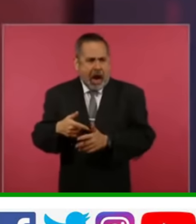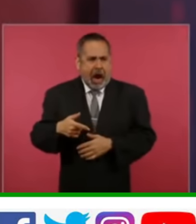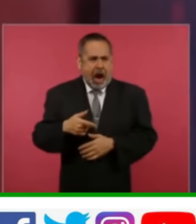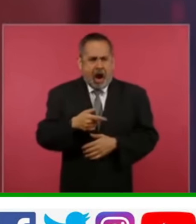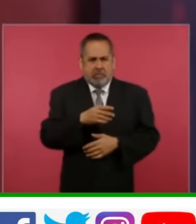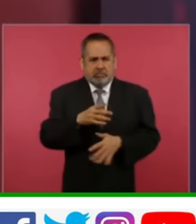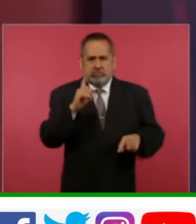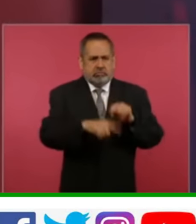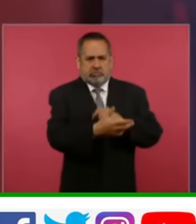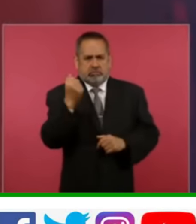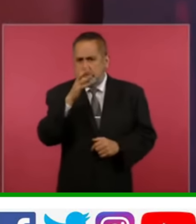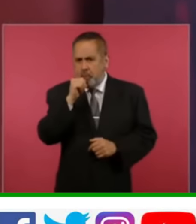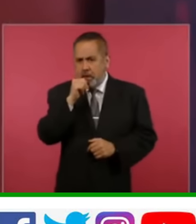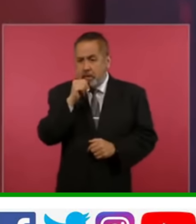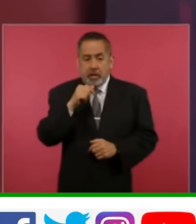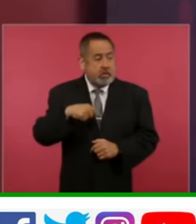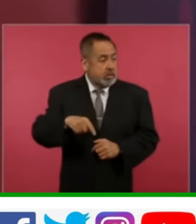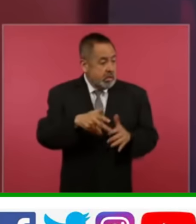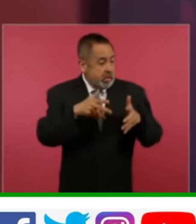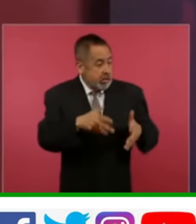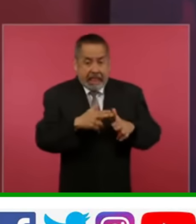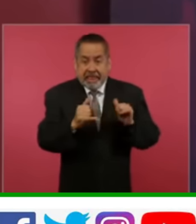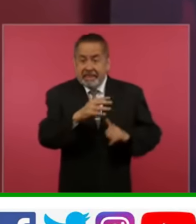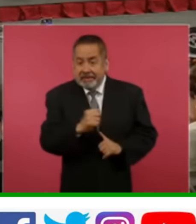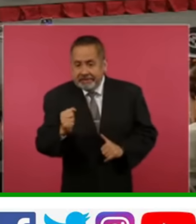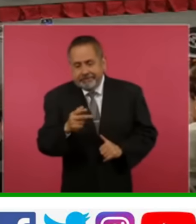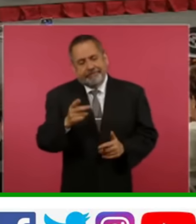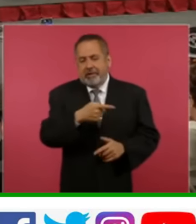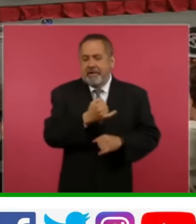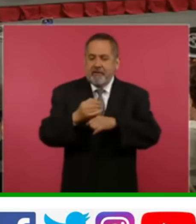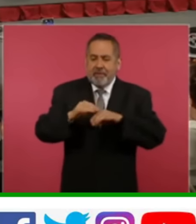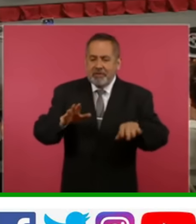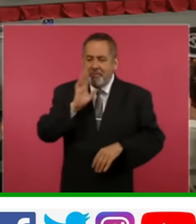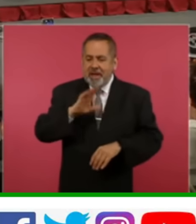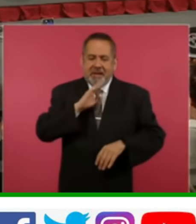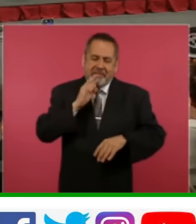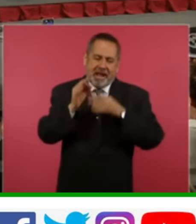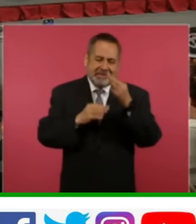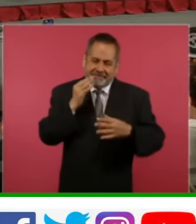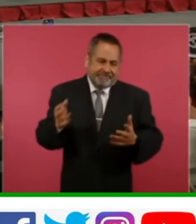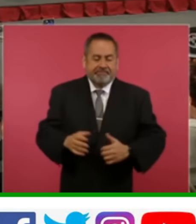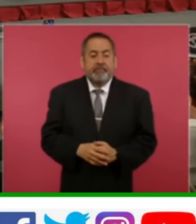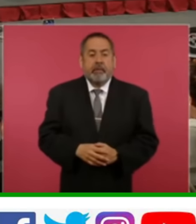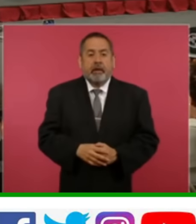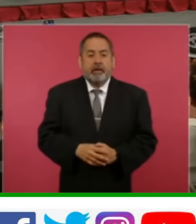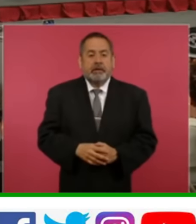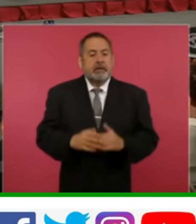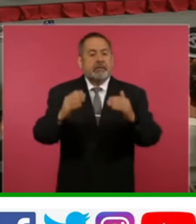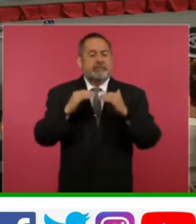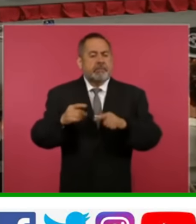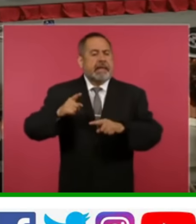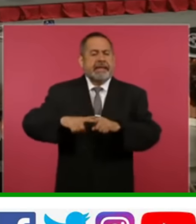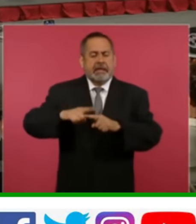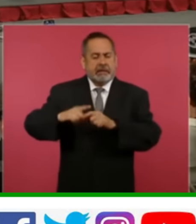importante, pero bueno, se generó mucha desinformación. La siguiente tiene que ver con quién administra el Fondo